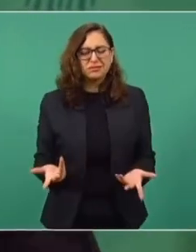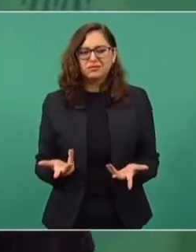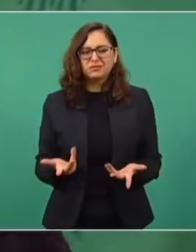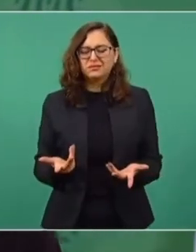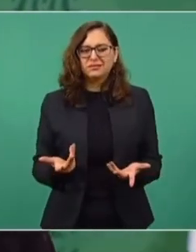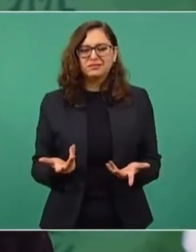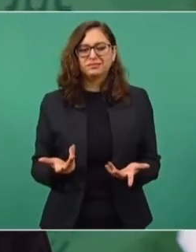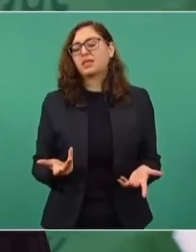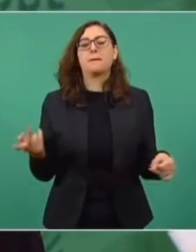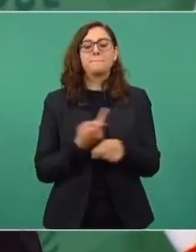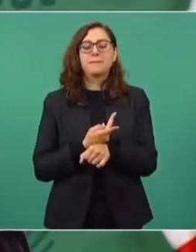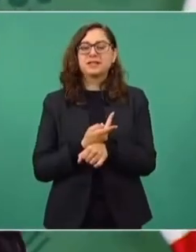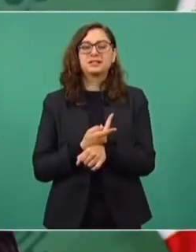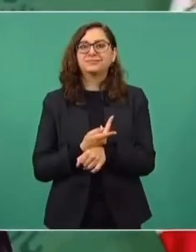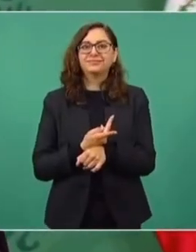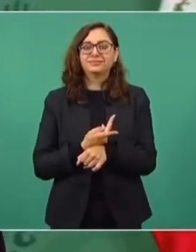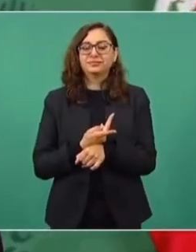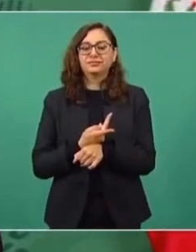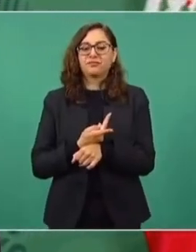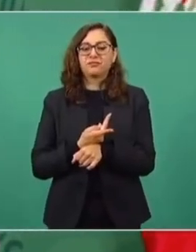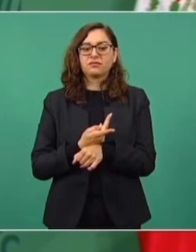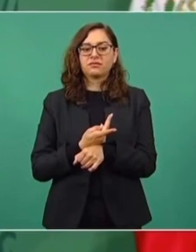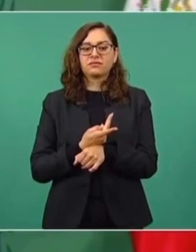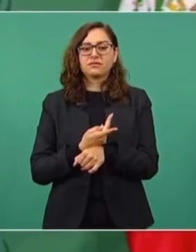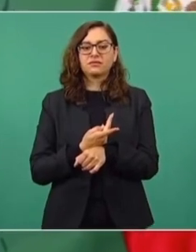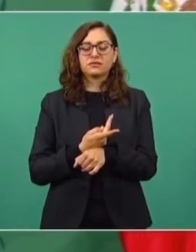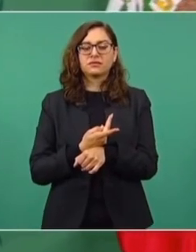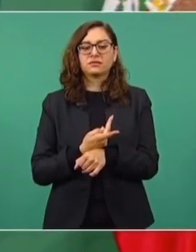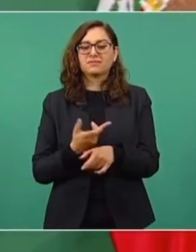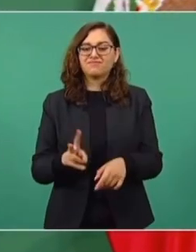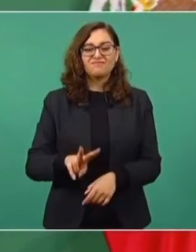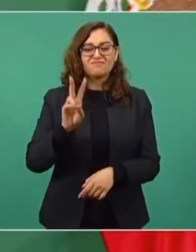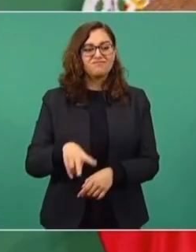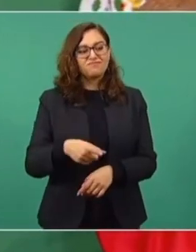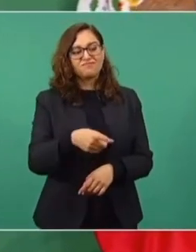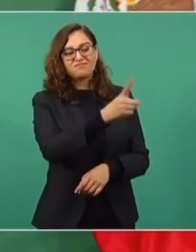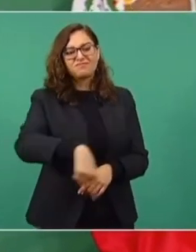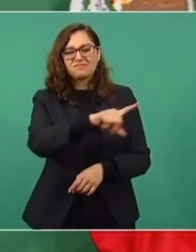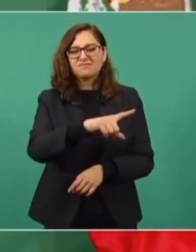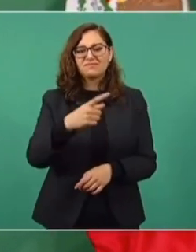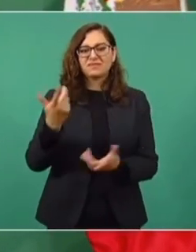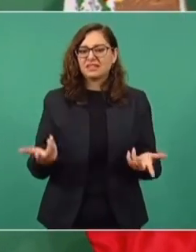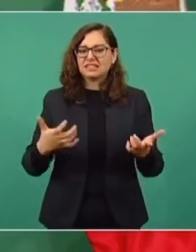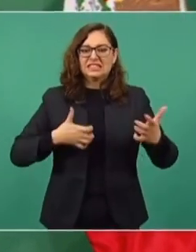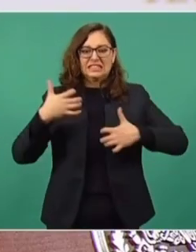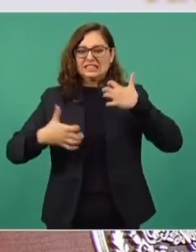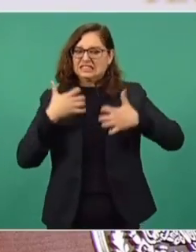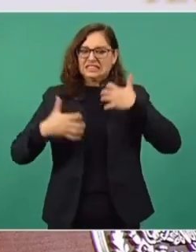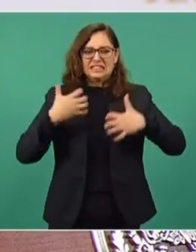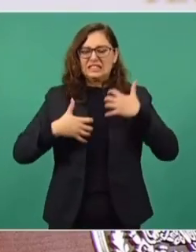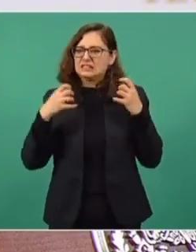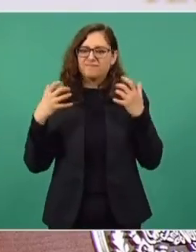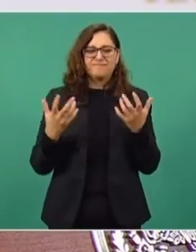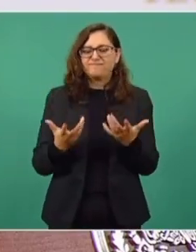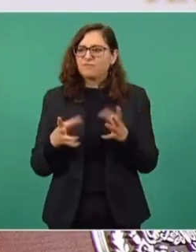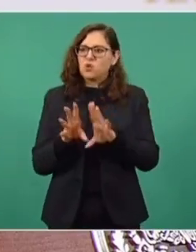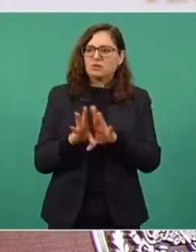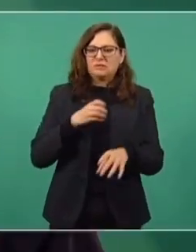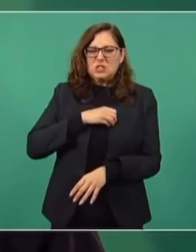Pero es su desesperación, coraje, odio.